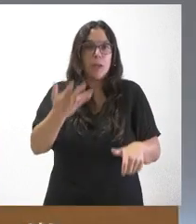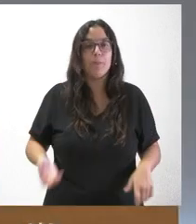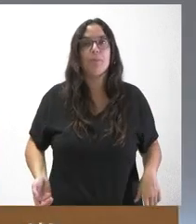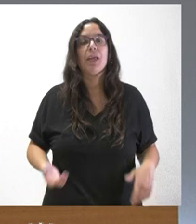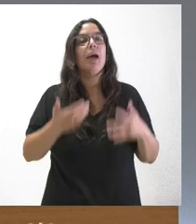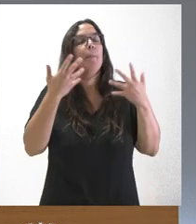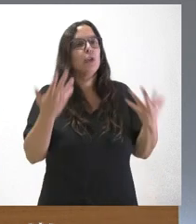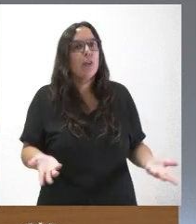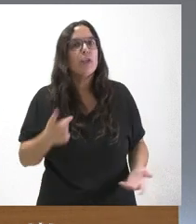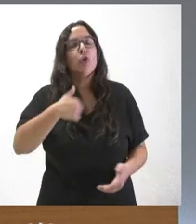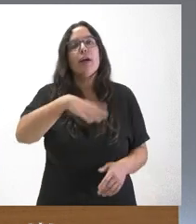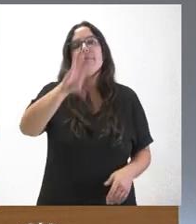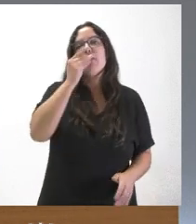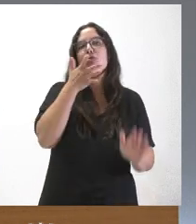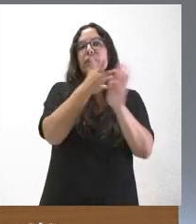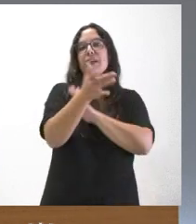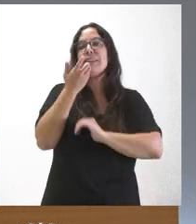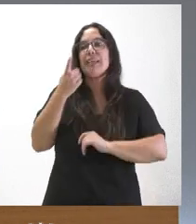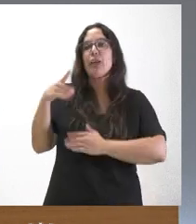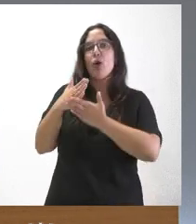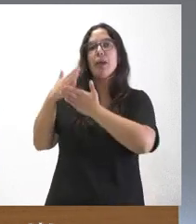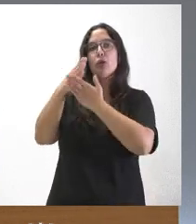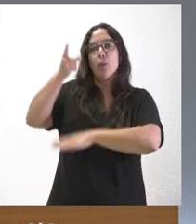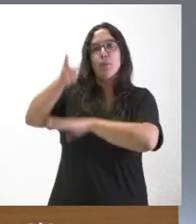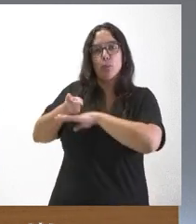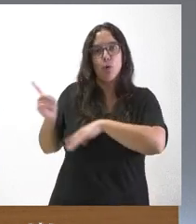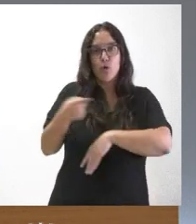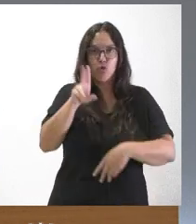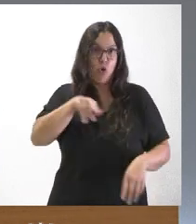Pero entonces entiendo que si tiene que ser estudiado no es obligatorio ese movimiento.